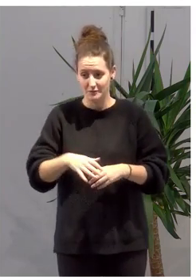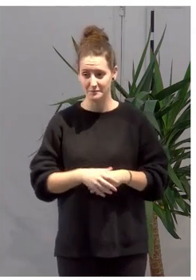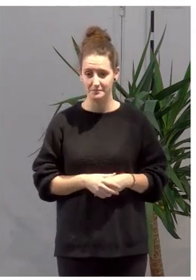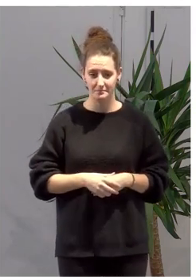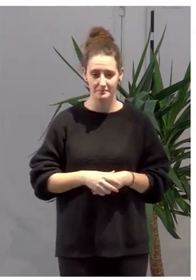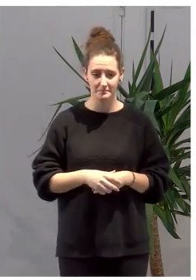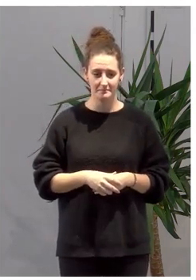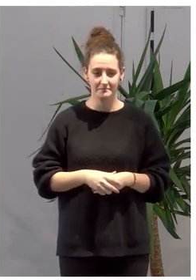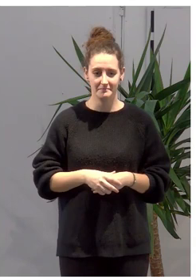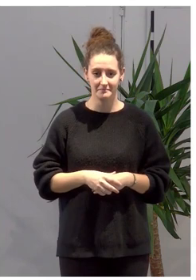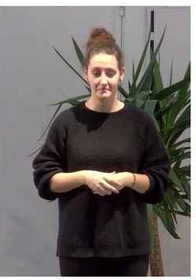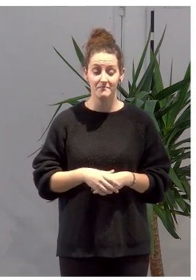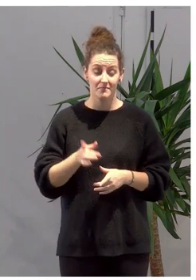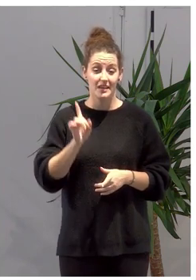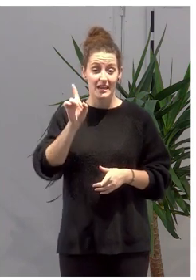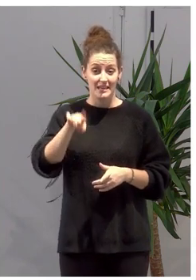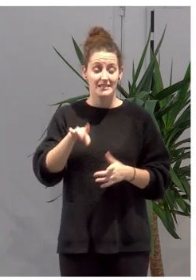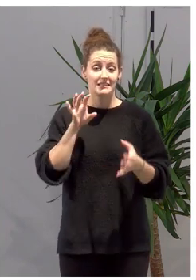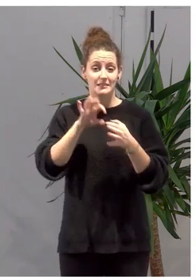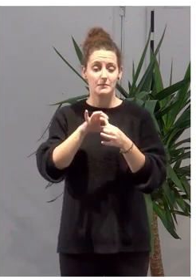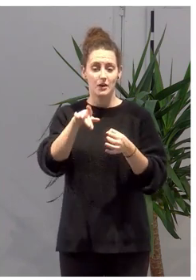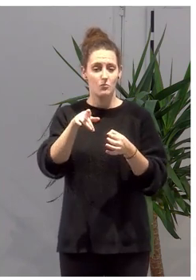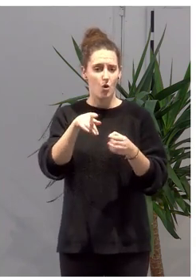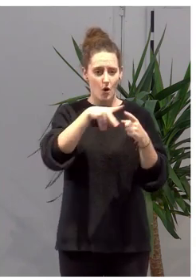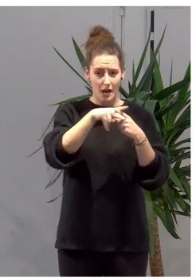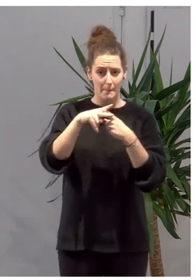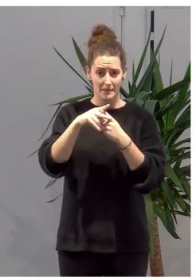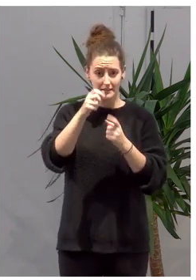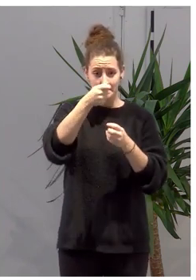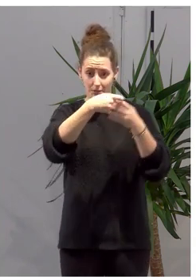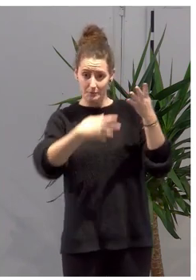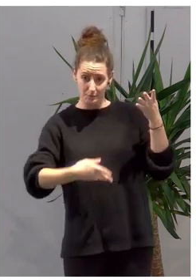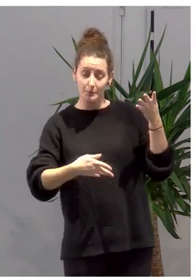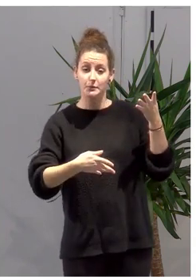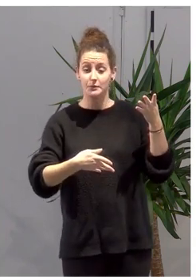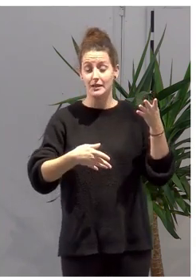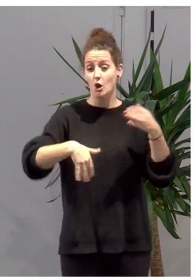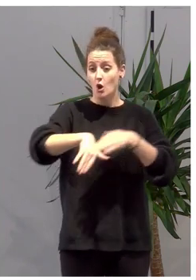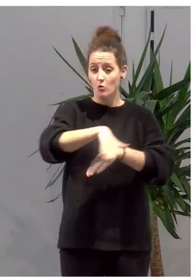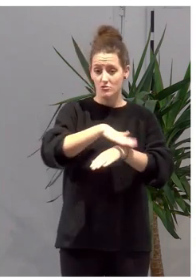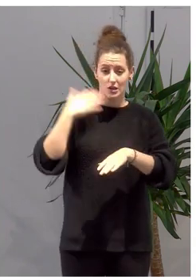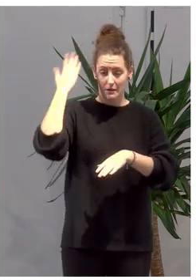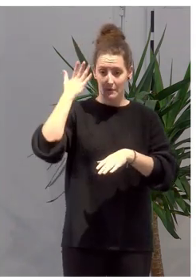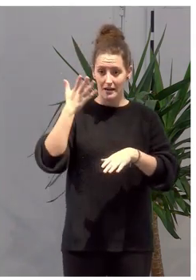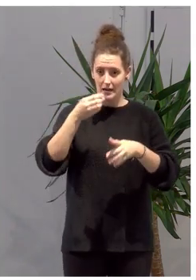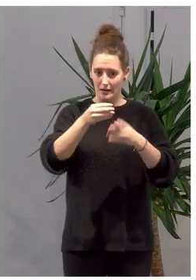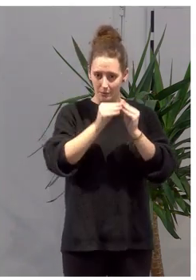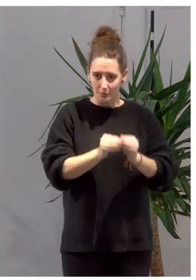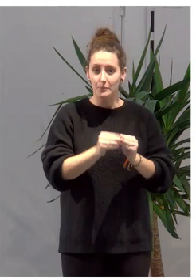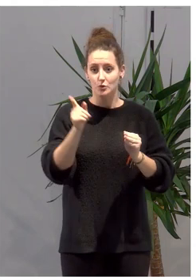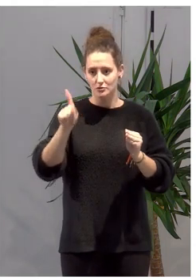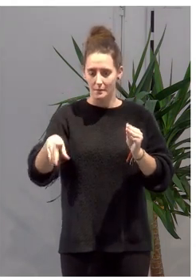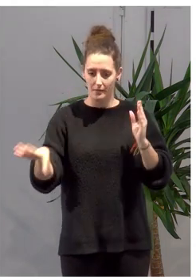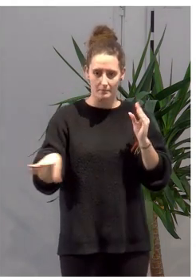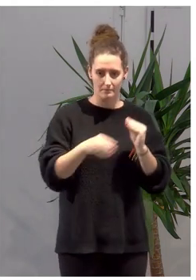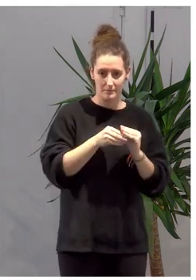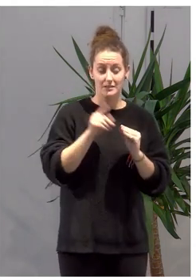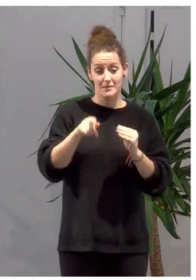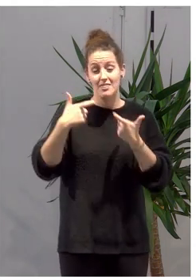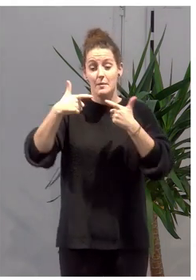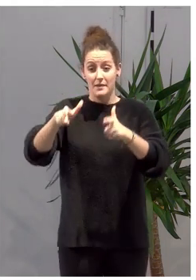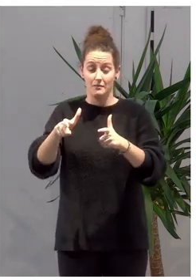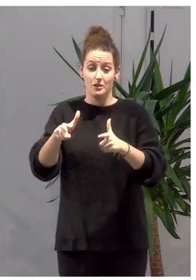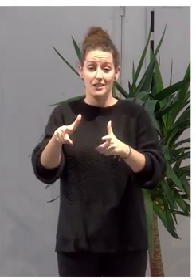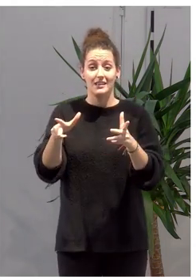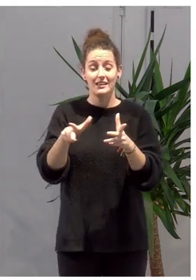Bueno, forma parte de la batería de herramientas que está implementando el Gobierno de Navarra. En este caso, el Departamento de Derechos Sociales